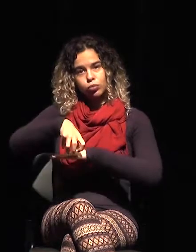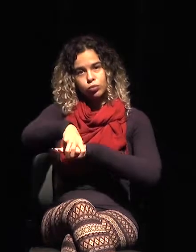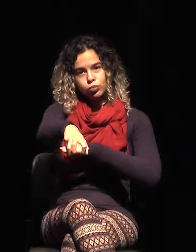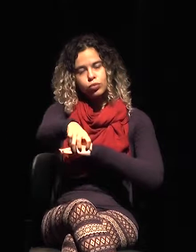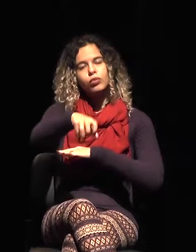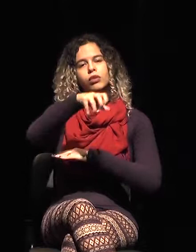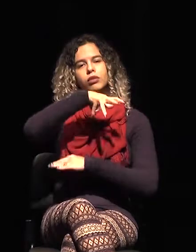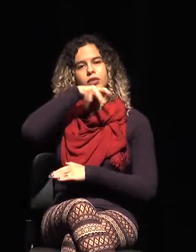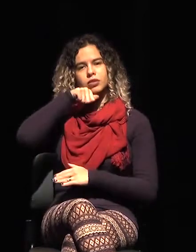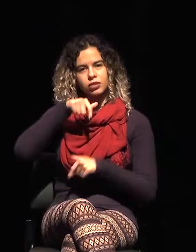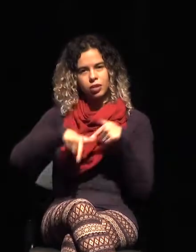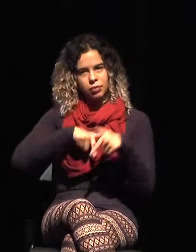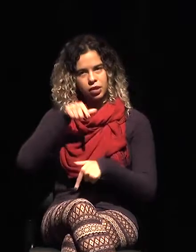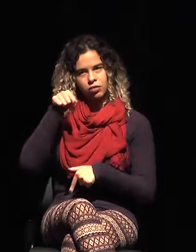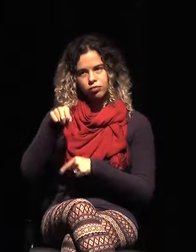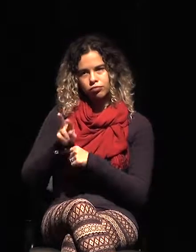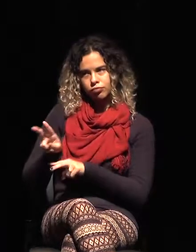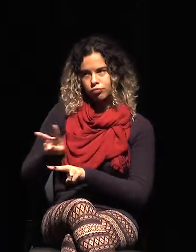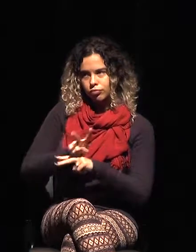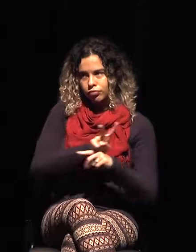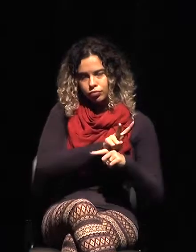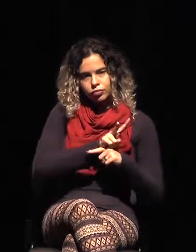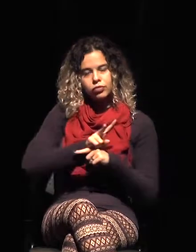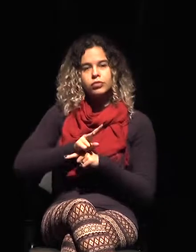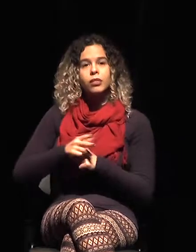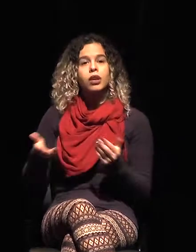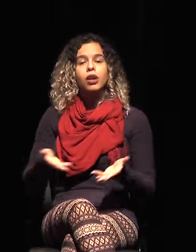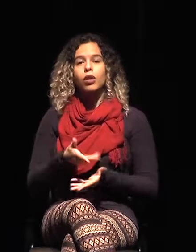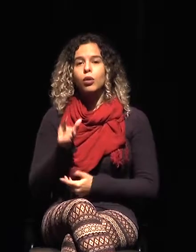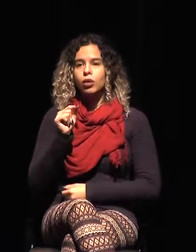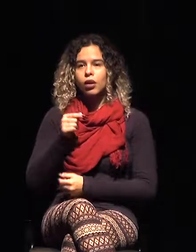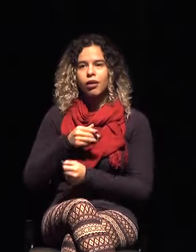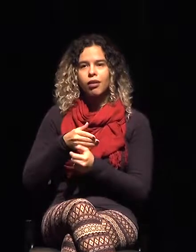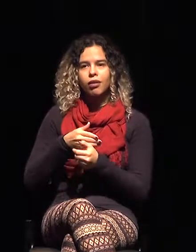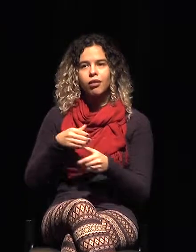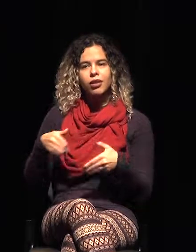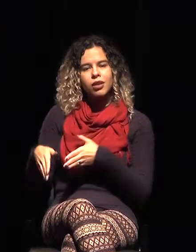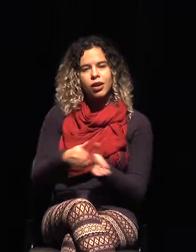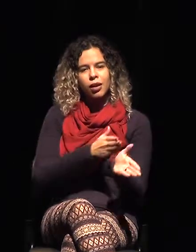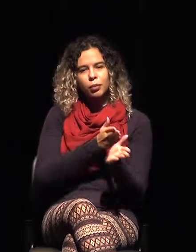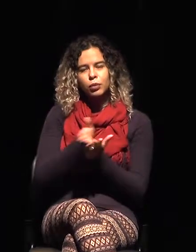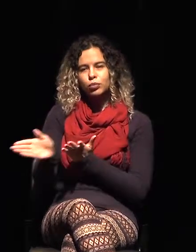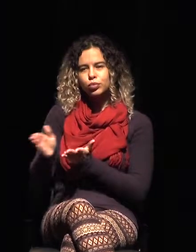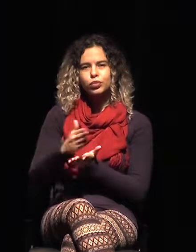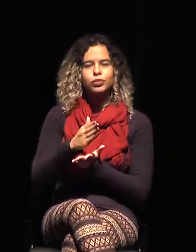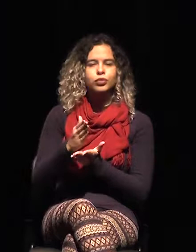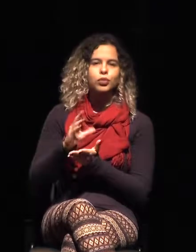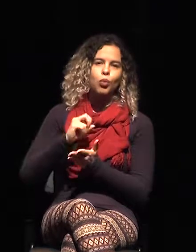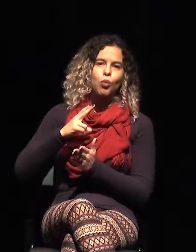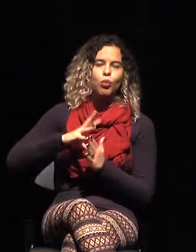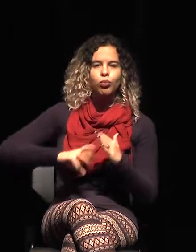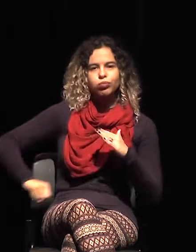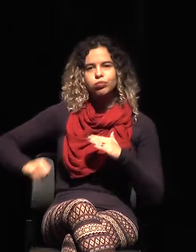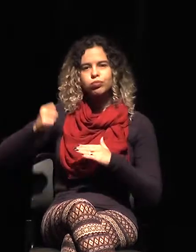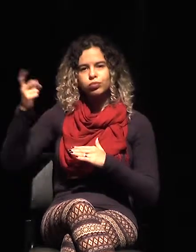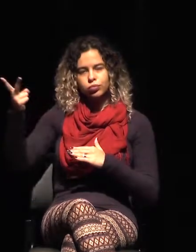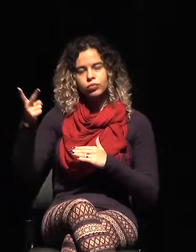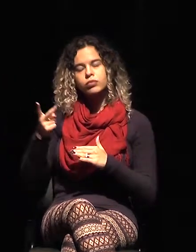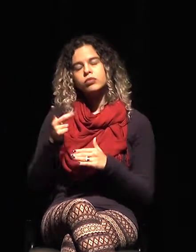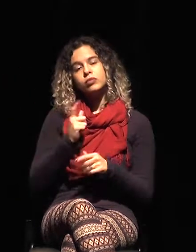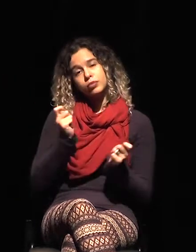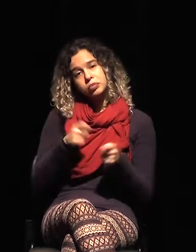En cuanto a las rutas de contrabando y evasión, aquí